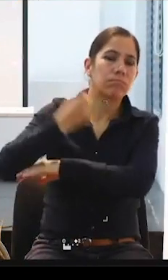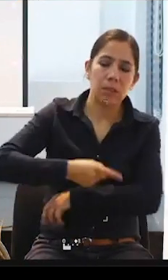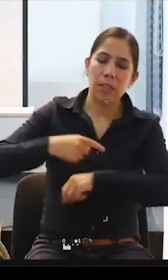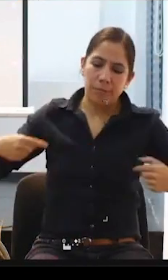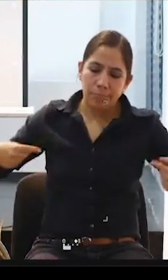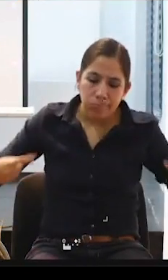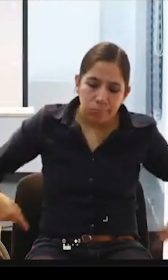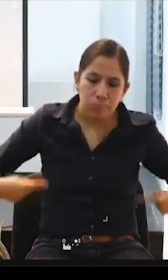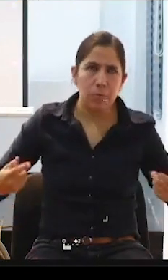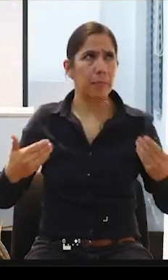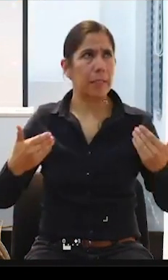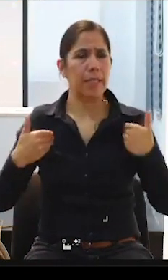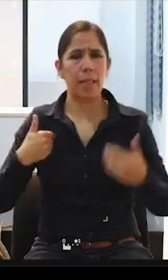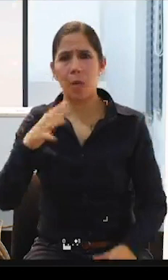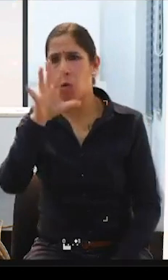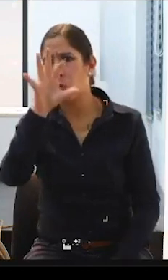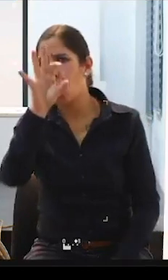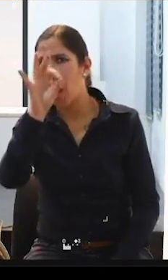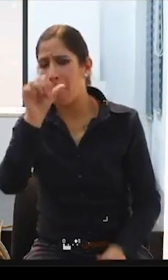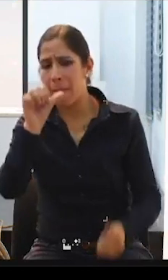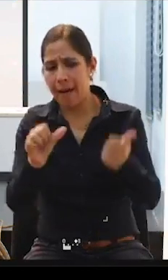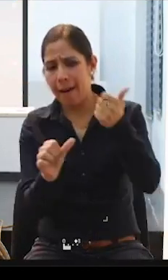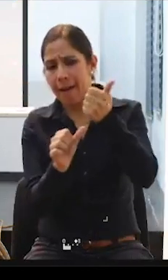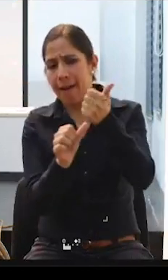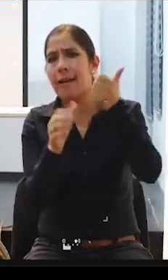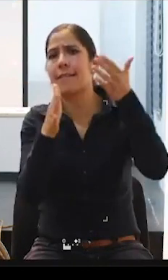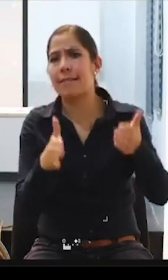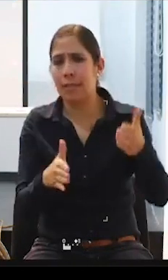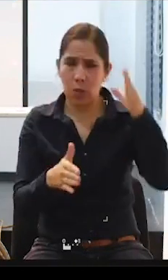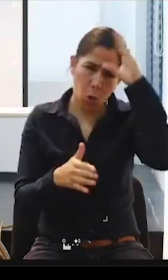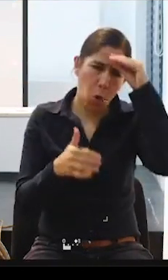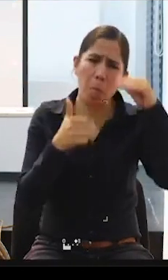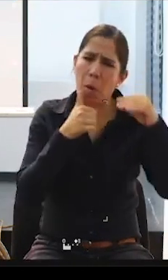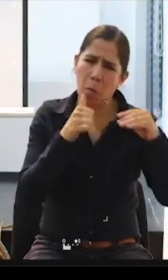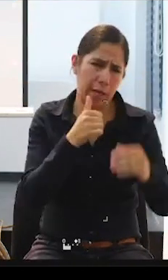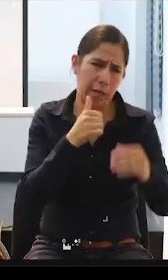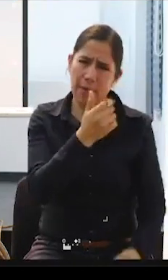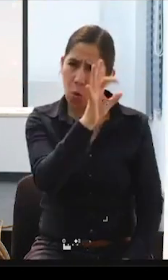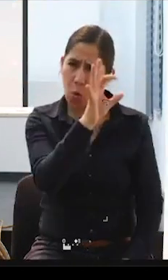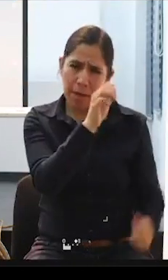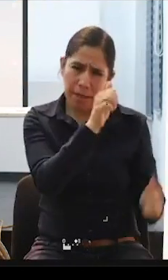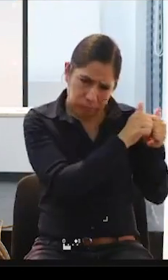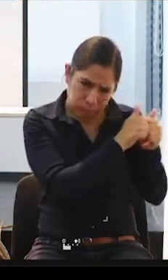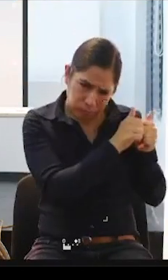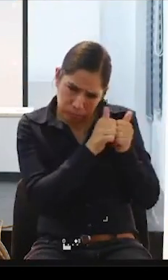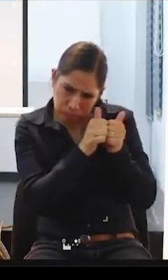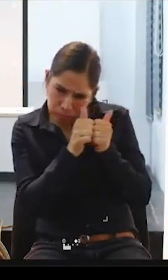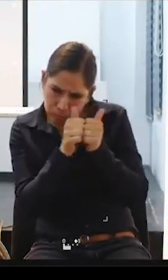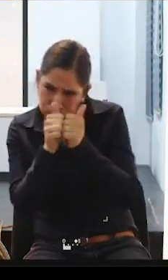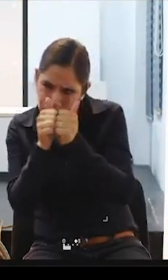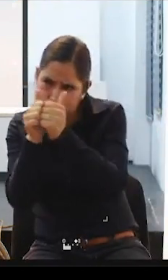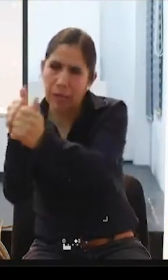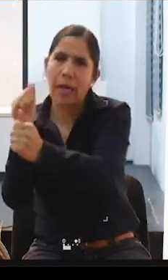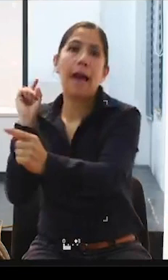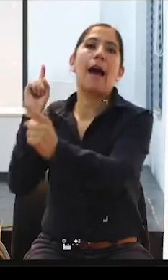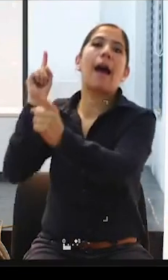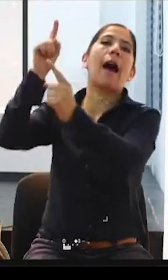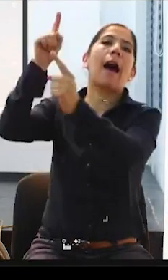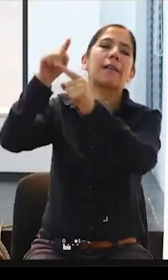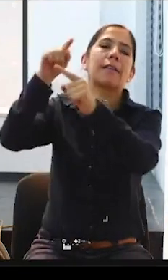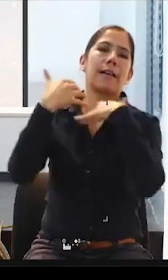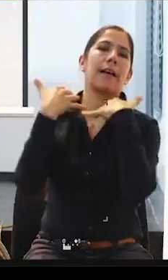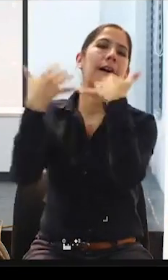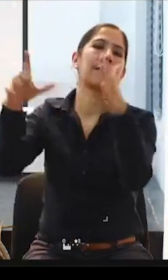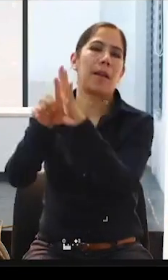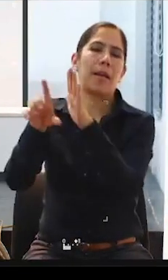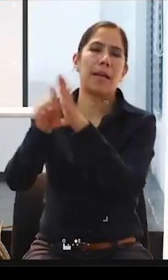asistentes, entre hombres y mujeres, ¿verdad?, para llegar a la Asamblea Legislativa, y concientizar a los diputados, a las diputadas, de que hacía